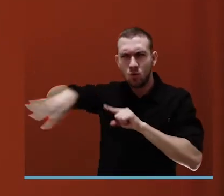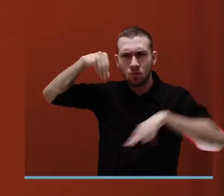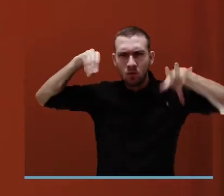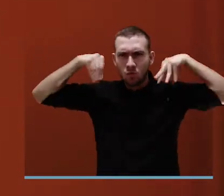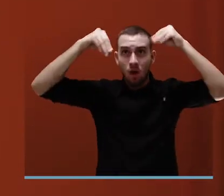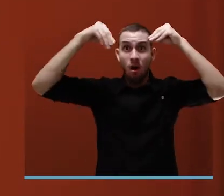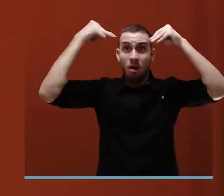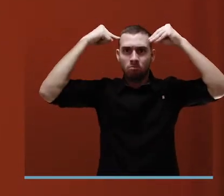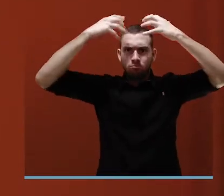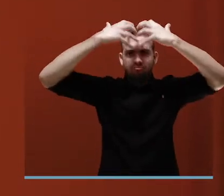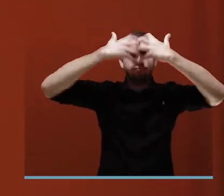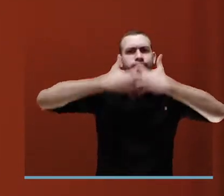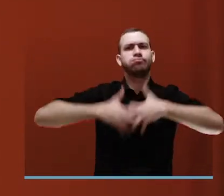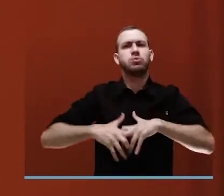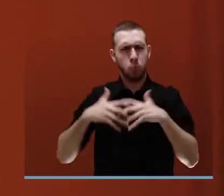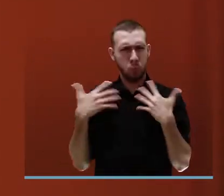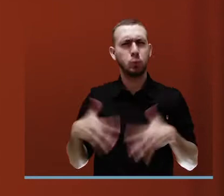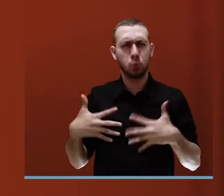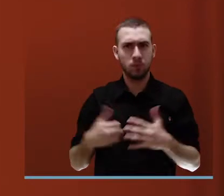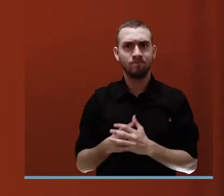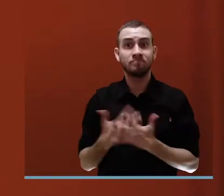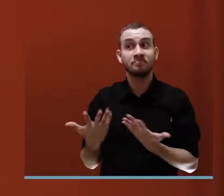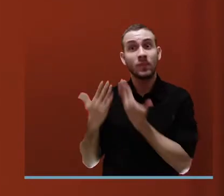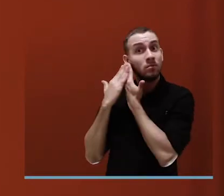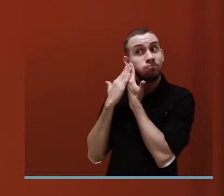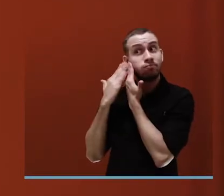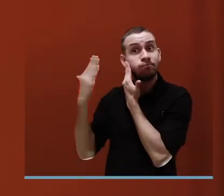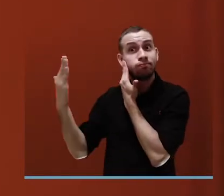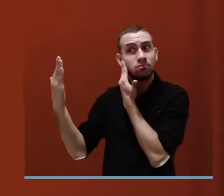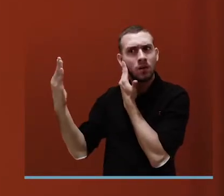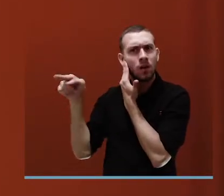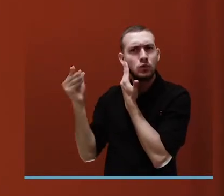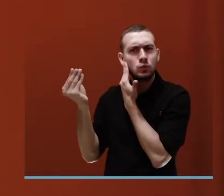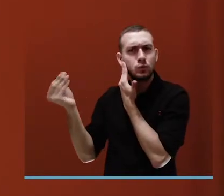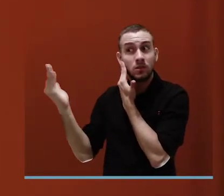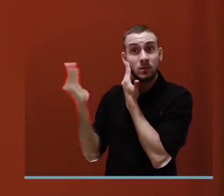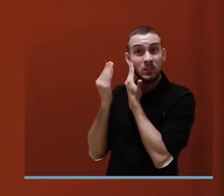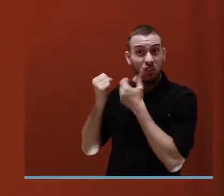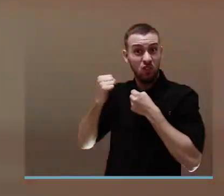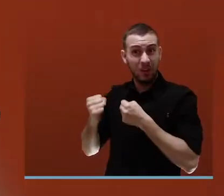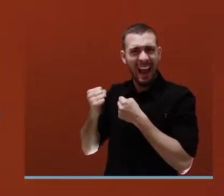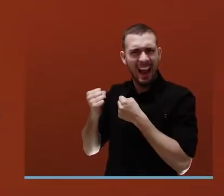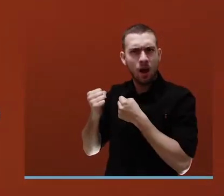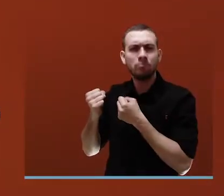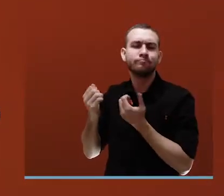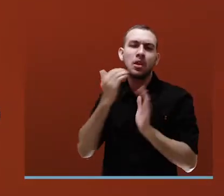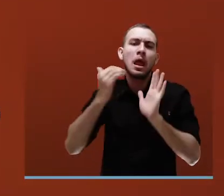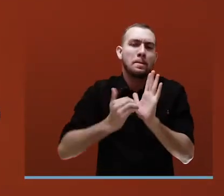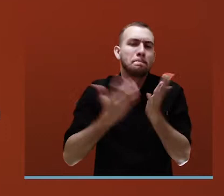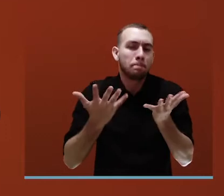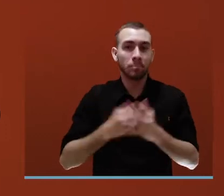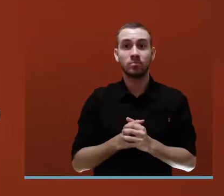ruido. A esto se le suma el volumen, que es mayor cuanto más cerca está y menor cuando está más lejos. Por ejemplo,